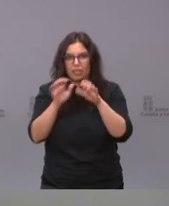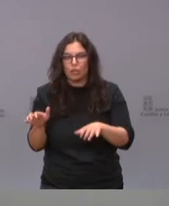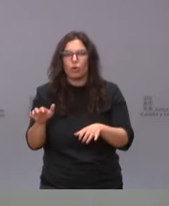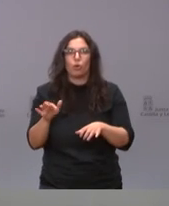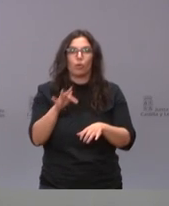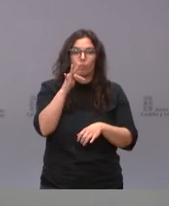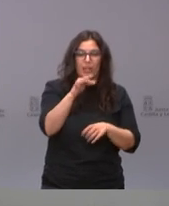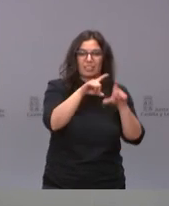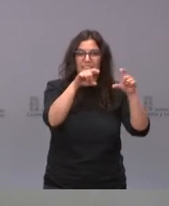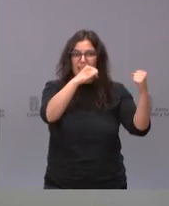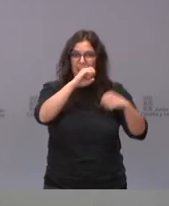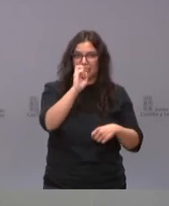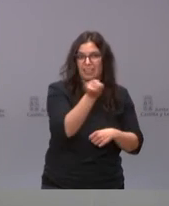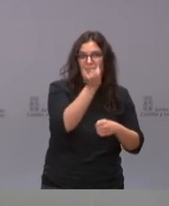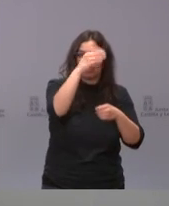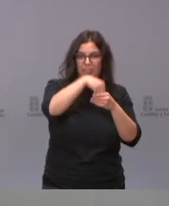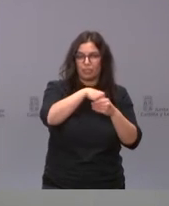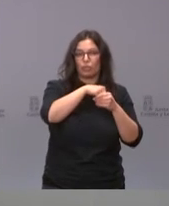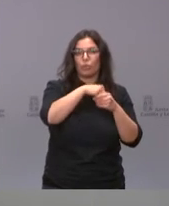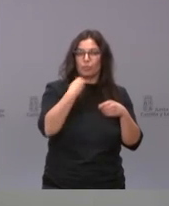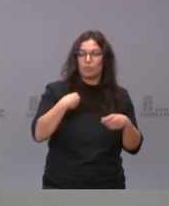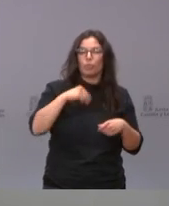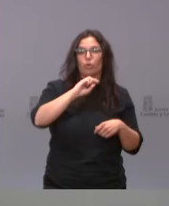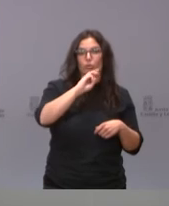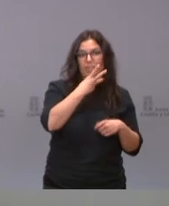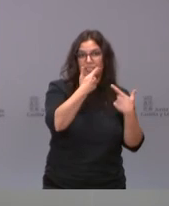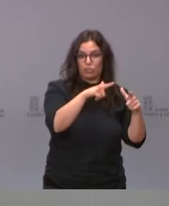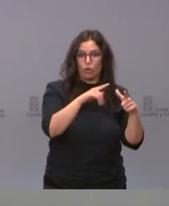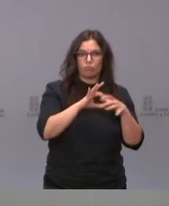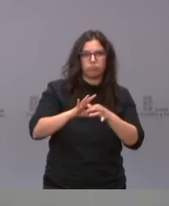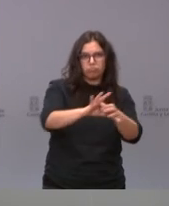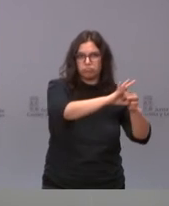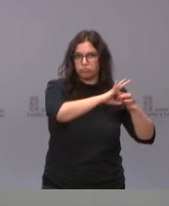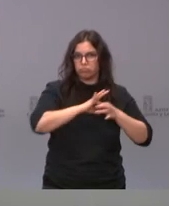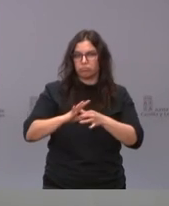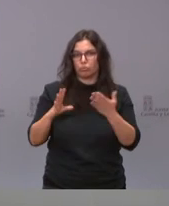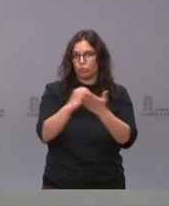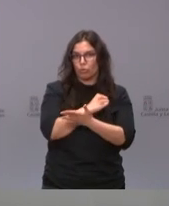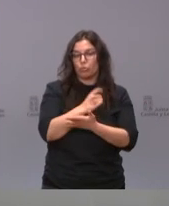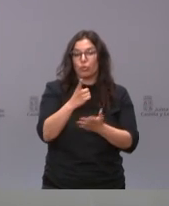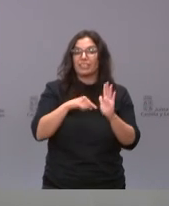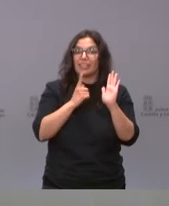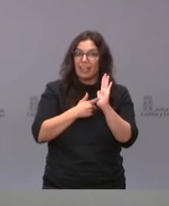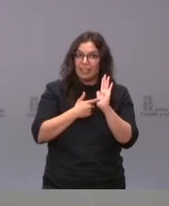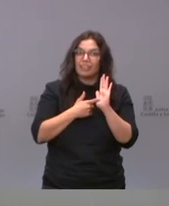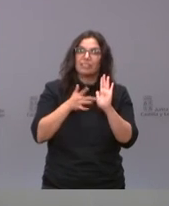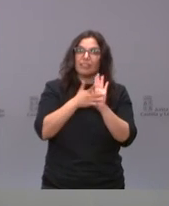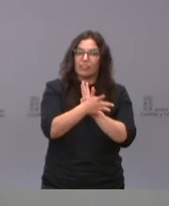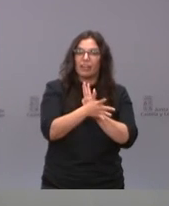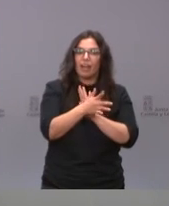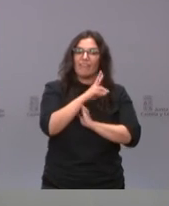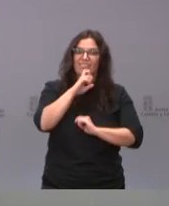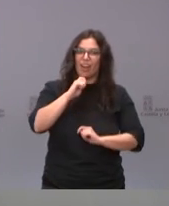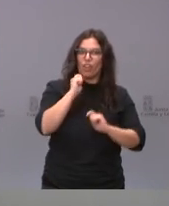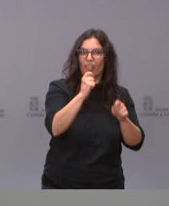las distintas entidades que componen o que conforman el tercer sector y esta ley lo que hace es poner en valor